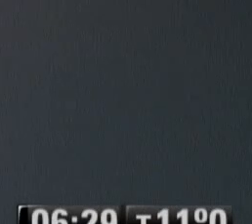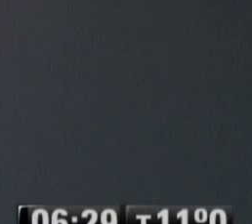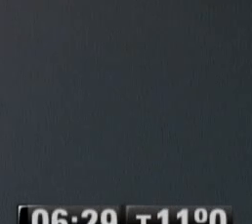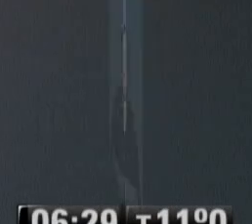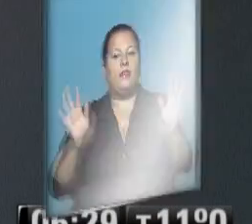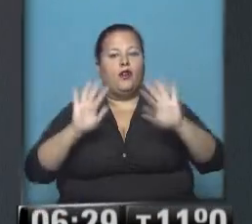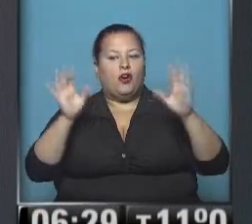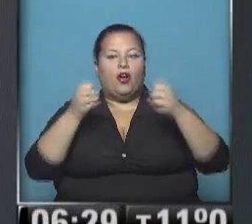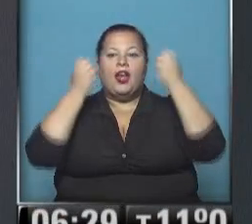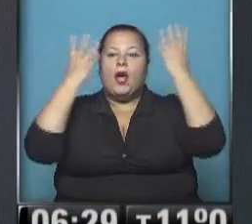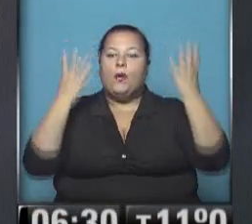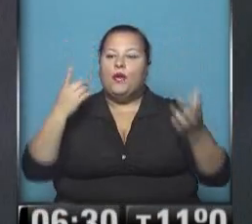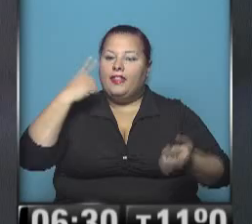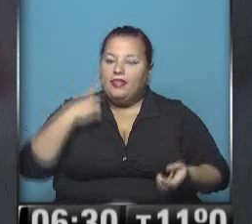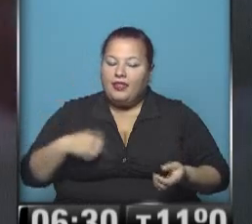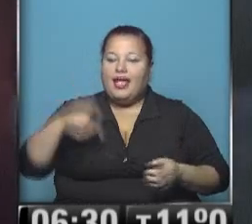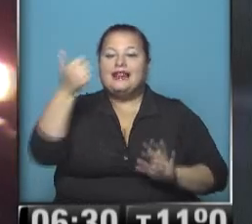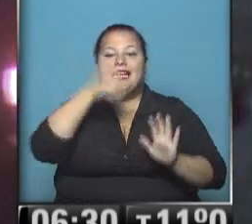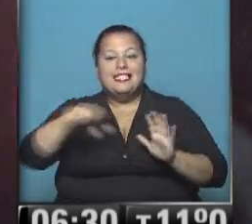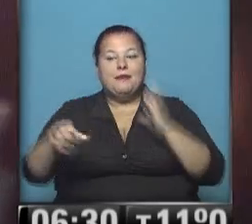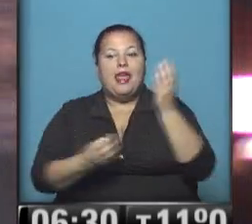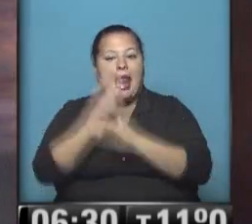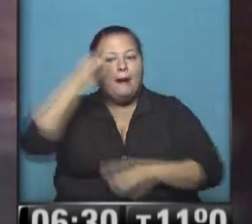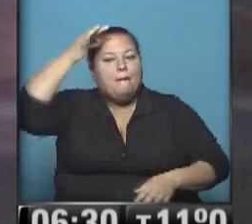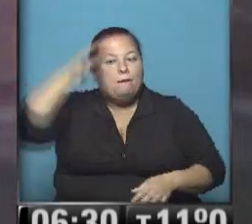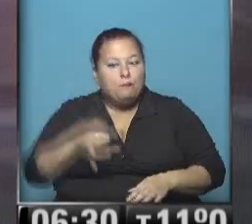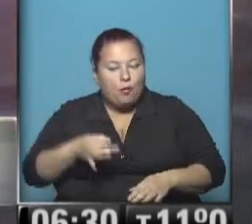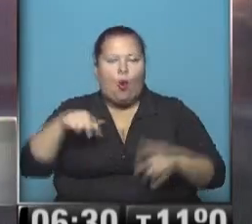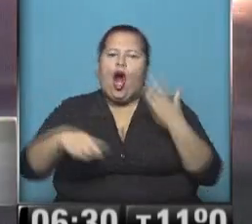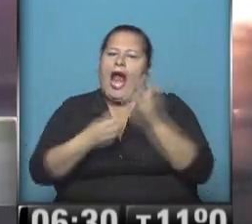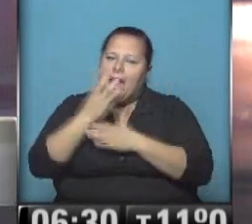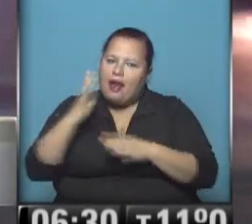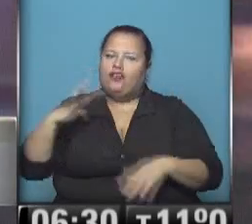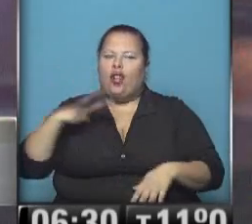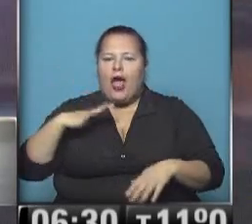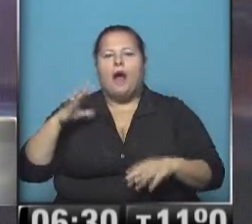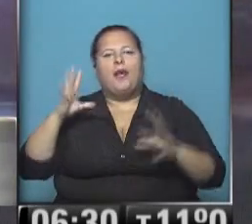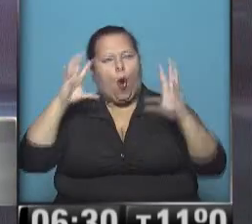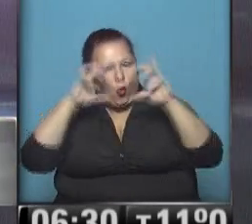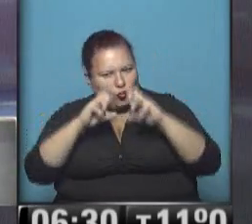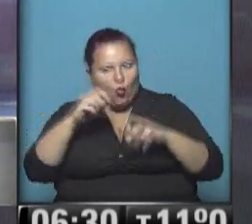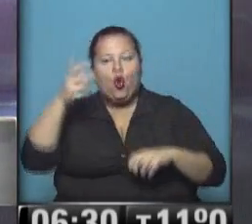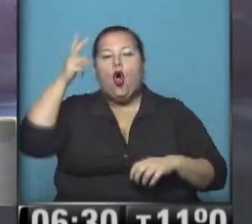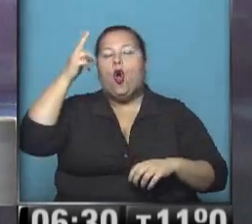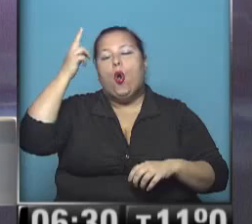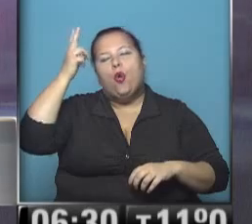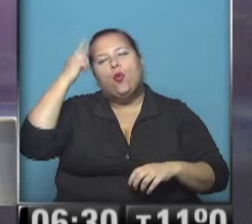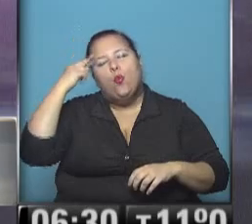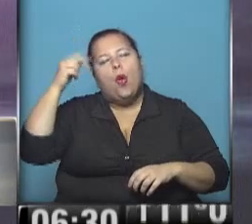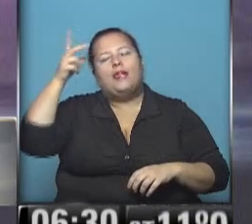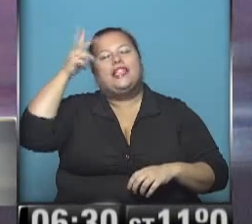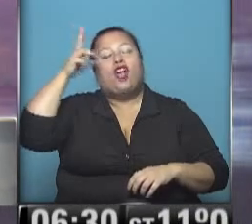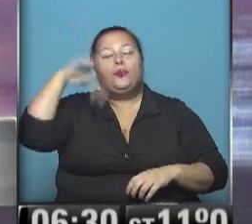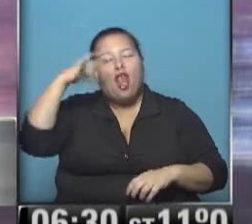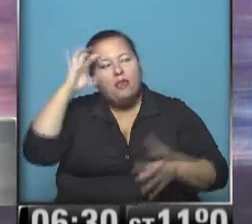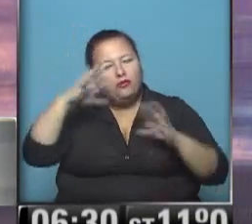Hola, hola, muy buenos días, 6 y media de la mañana en punto, en una mañanita todavía con mucha oscuridad 7 y 49 posiblemente salga